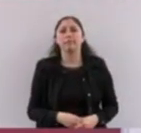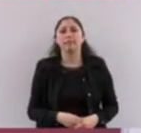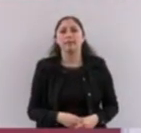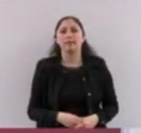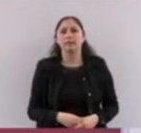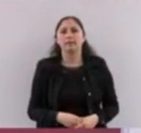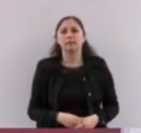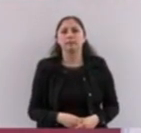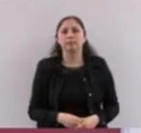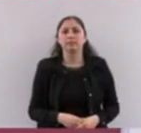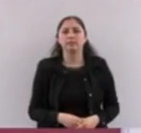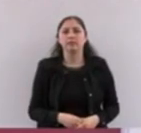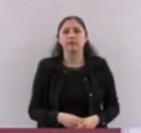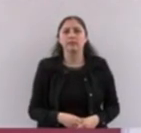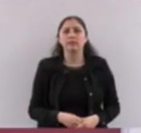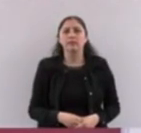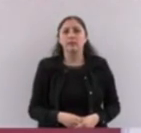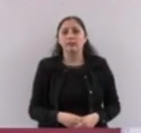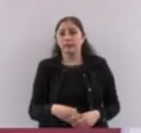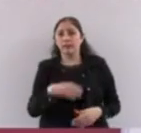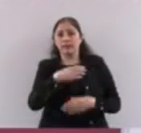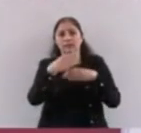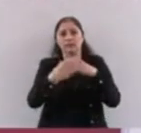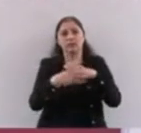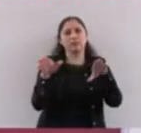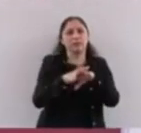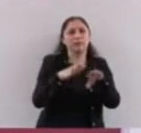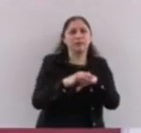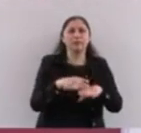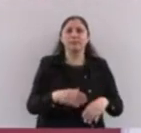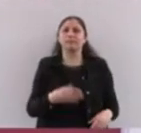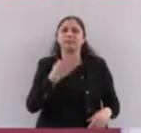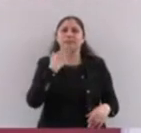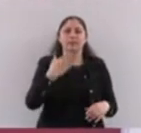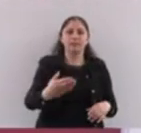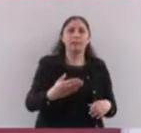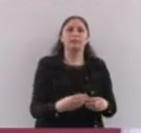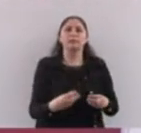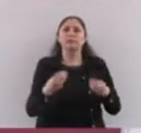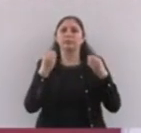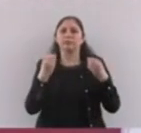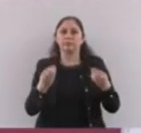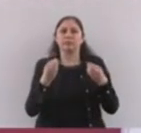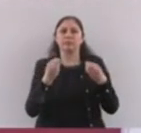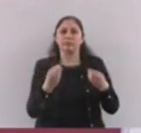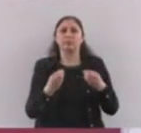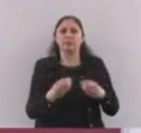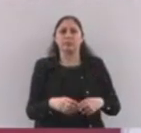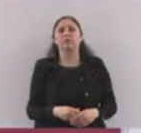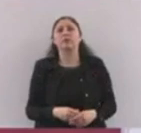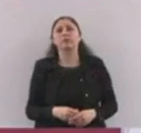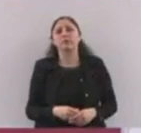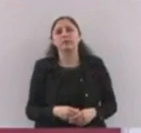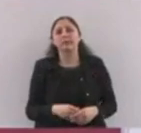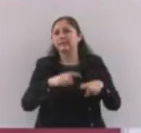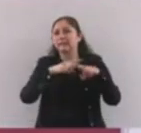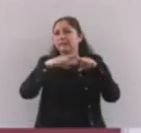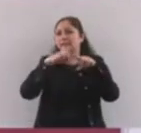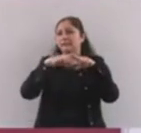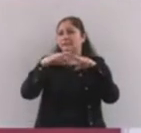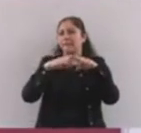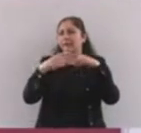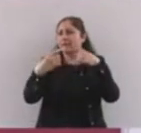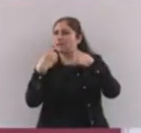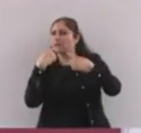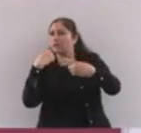cosas cambien para bien. Nosotros fuimos víctimas de fraudes electorales, fuimos víctimas del